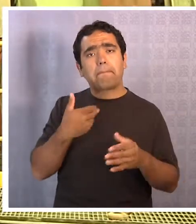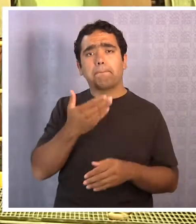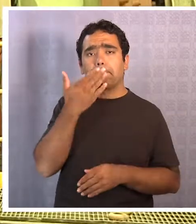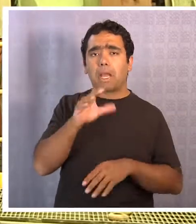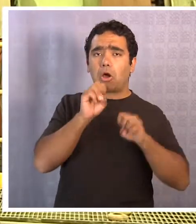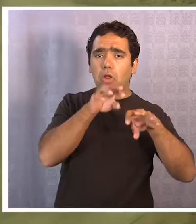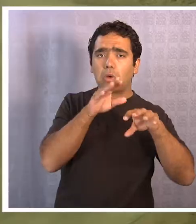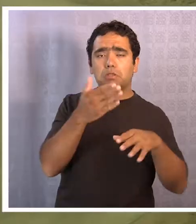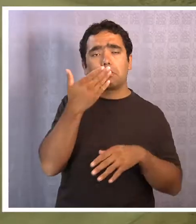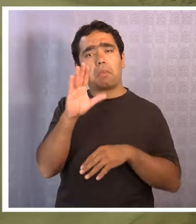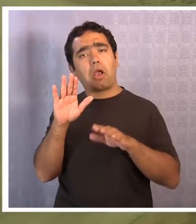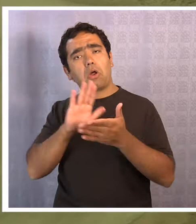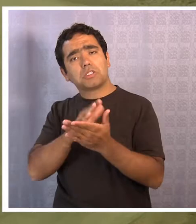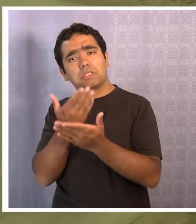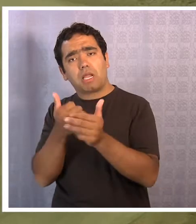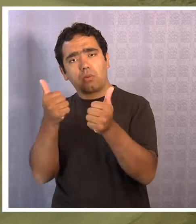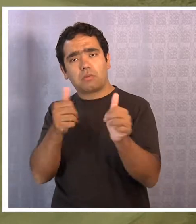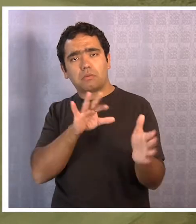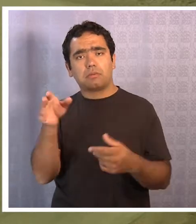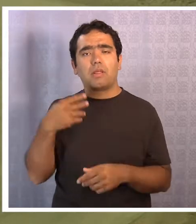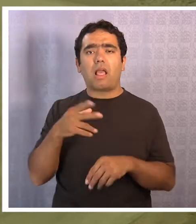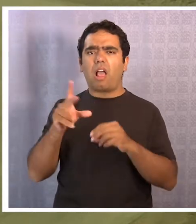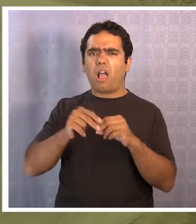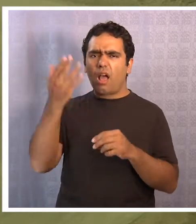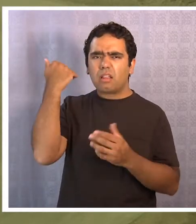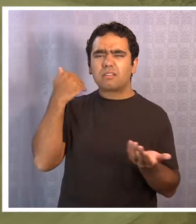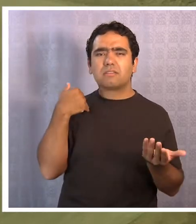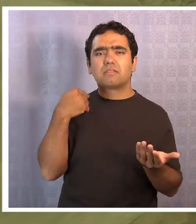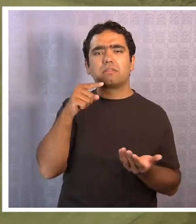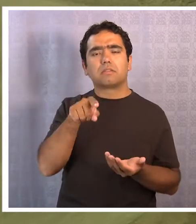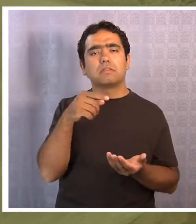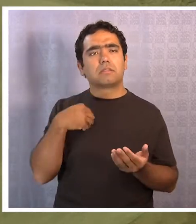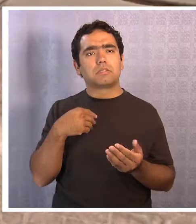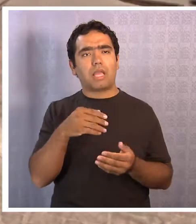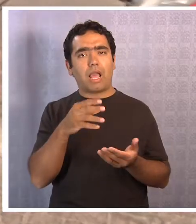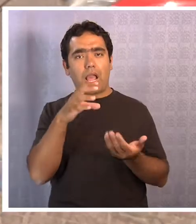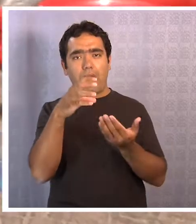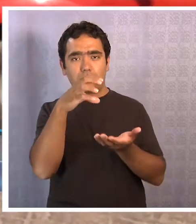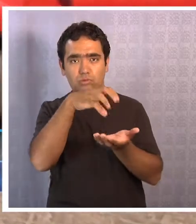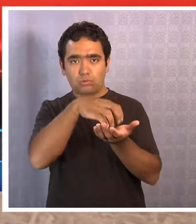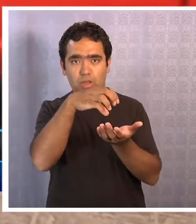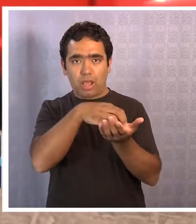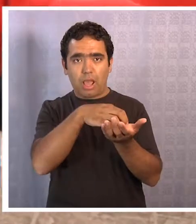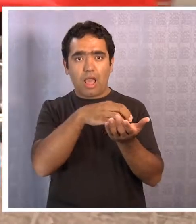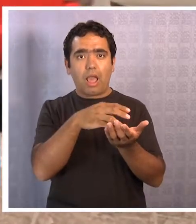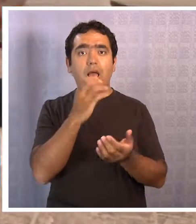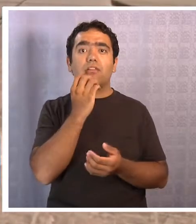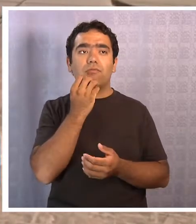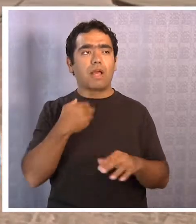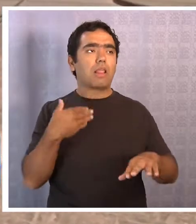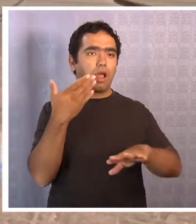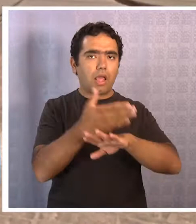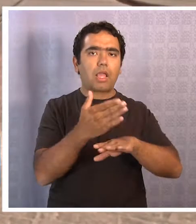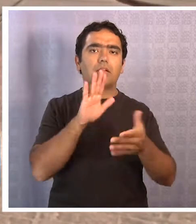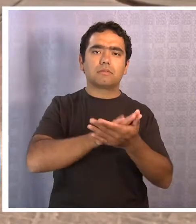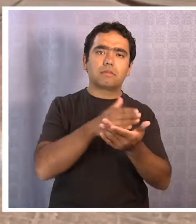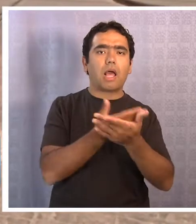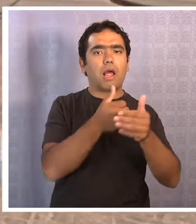educación, mejor salud y no como estamos ahora. Antiguamente era, si no nos llaman Antofagasta, no teníamos salud, no teníamos